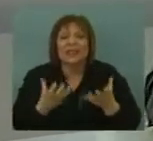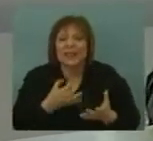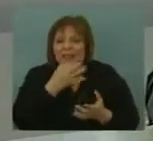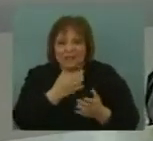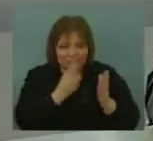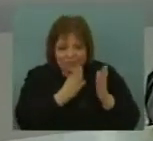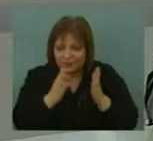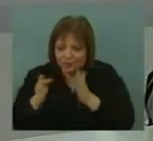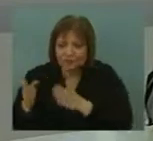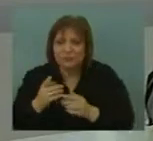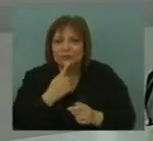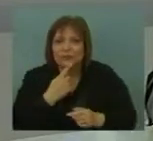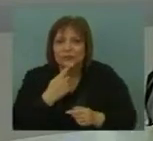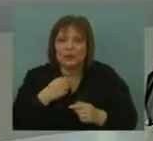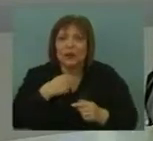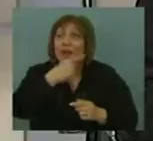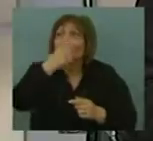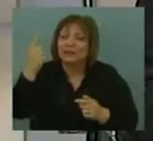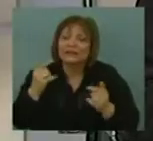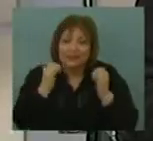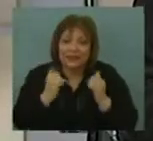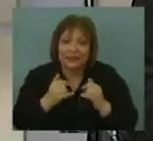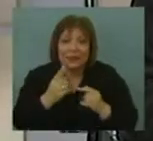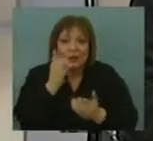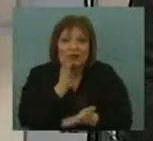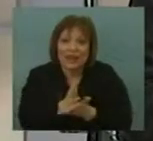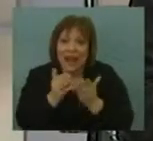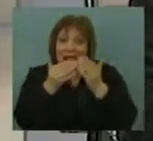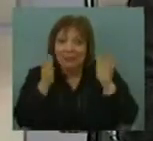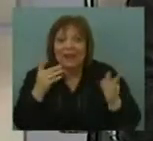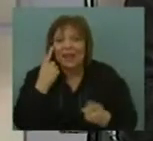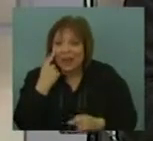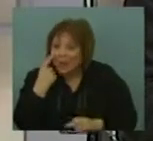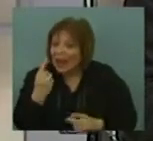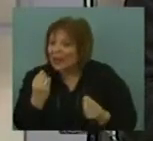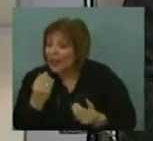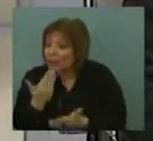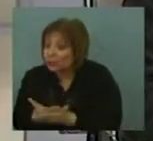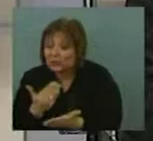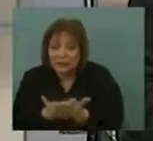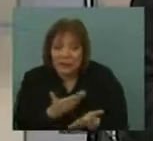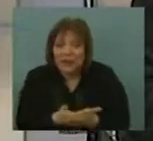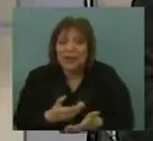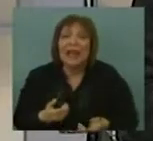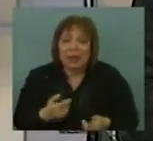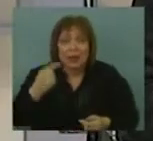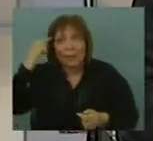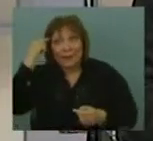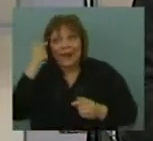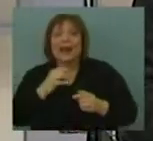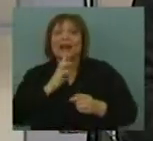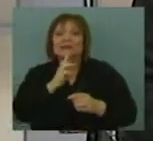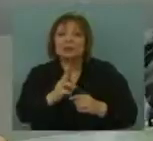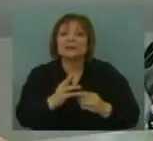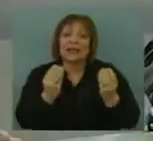de ellos en materia de política. Totalmente, porque es un final abierto y hay que mirar qué proponen para pensar qué va a pasar con Uruguay en materia de política